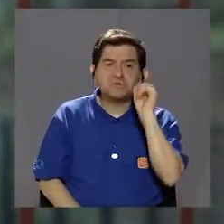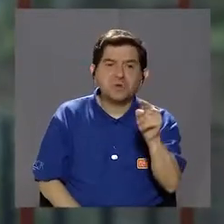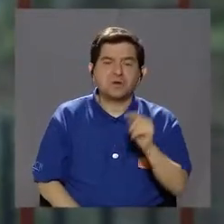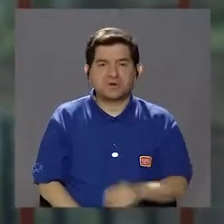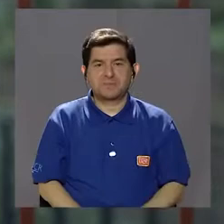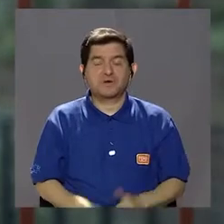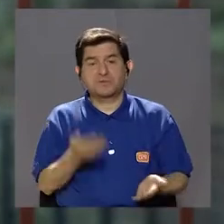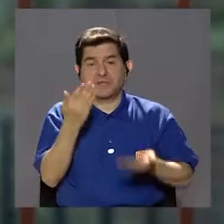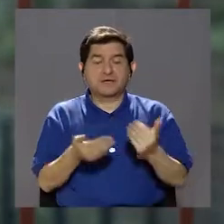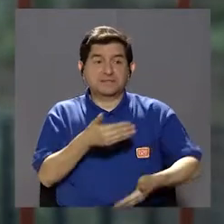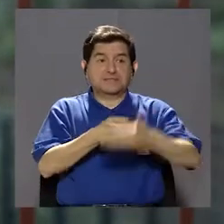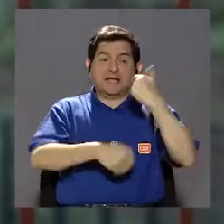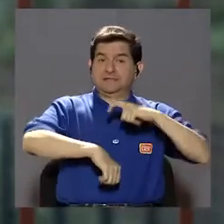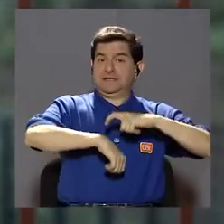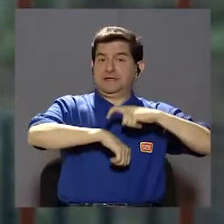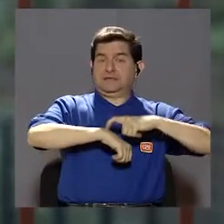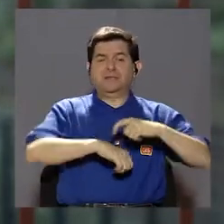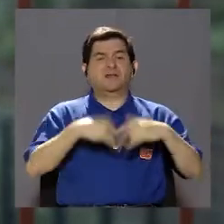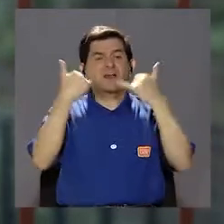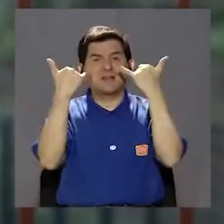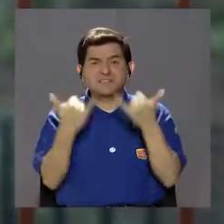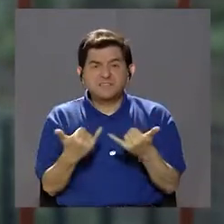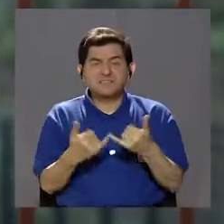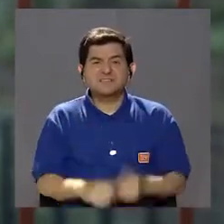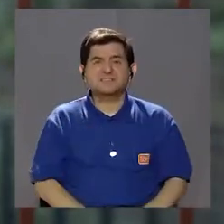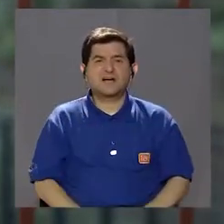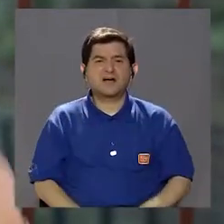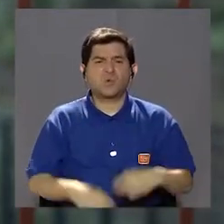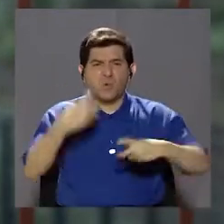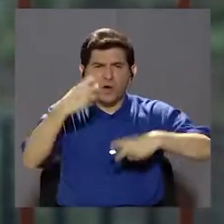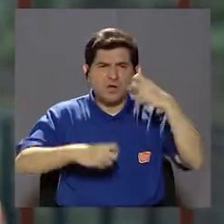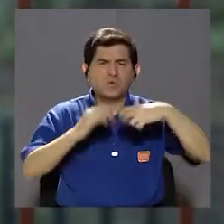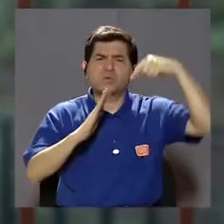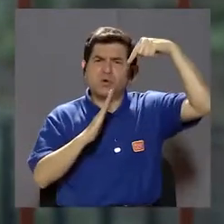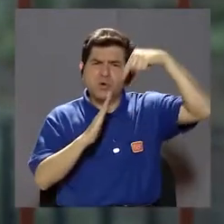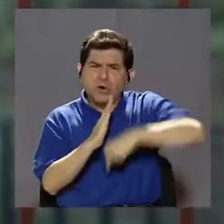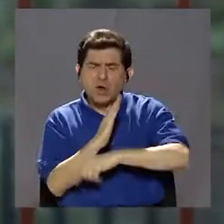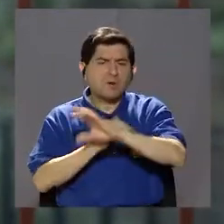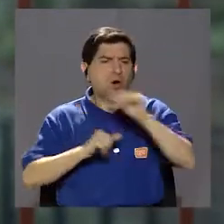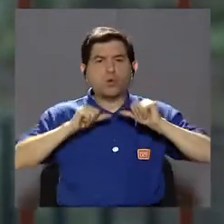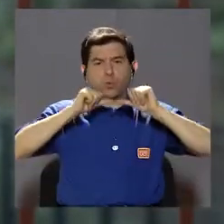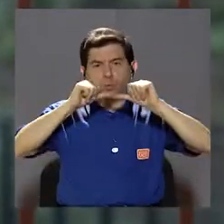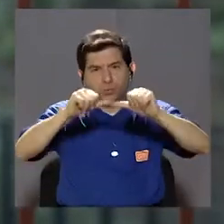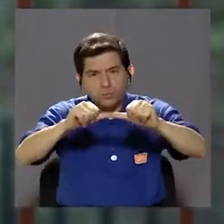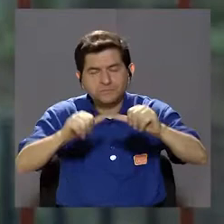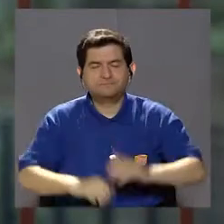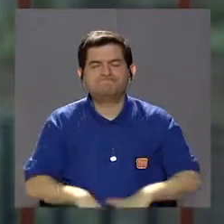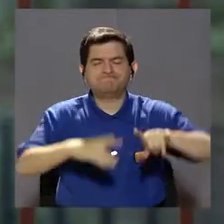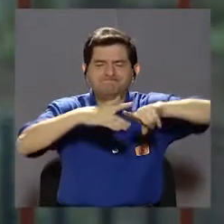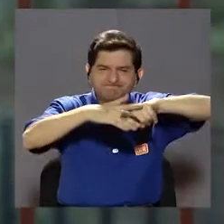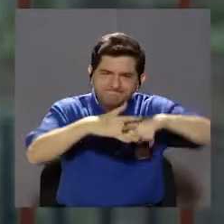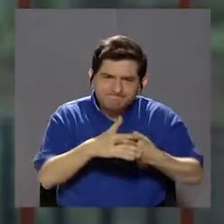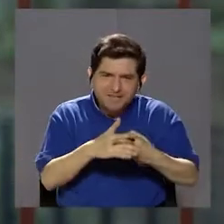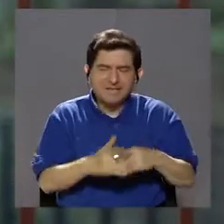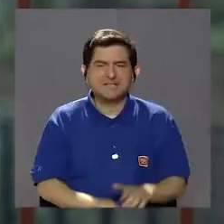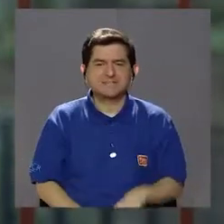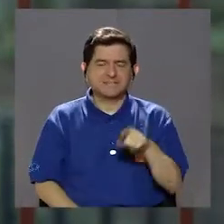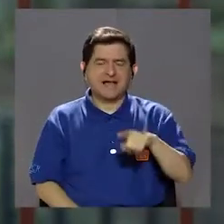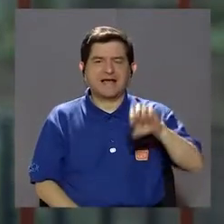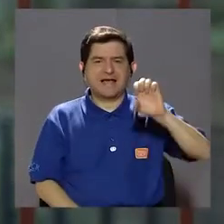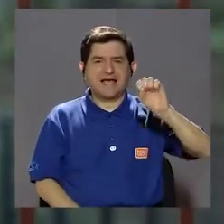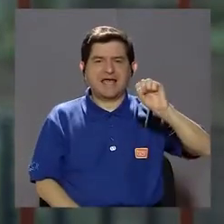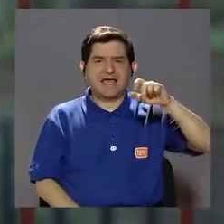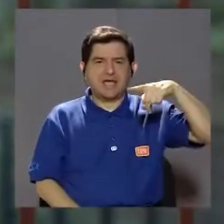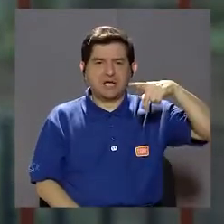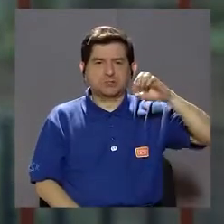gente no consulta en prevención, sino consulta ya cuando hay una lesión seria, una lesión crónica, va a comenzar